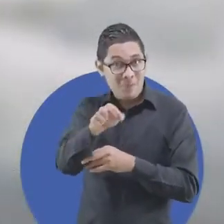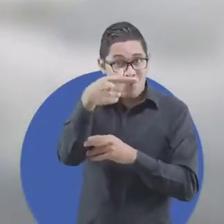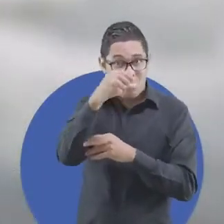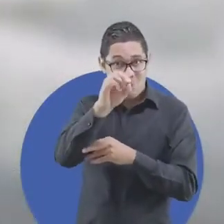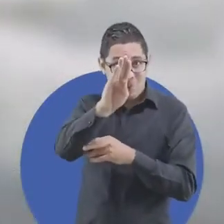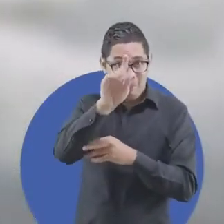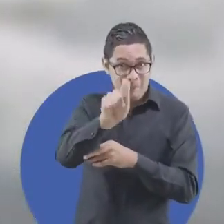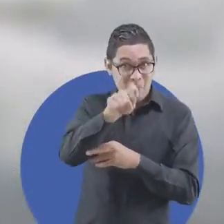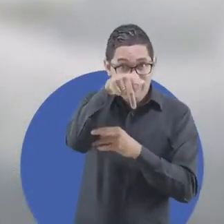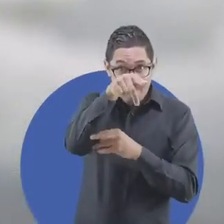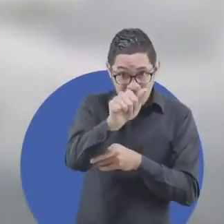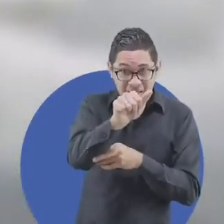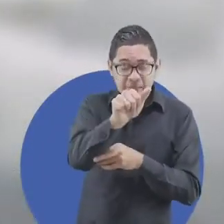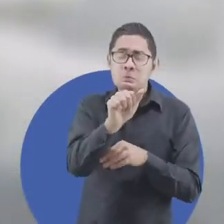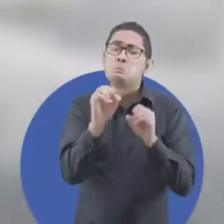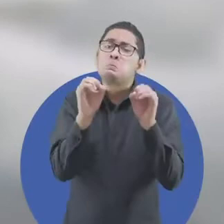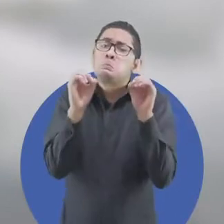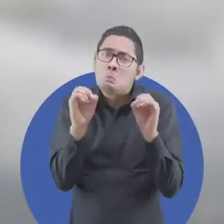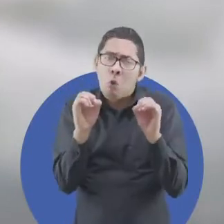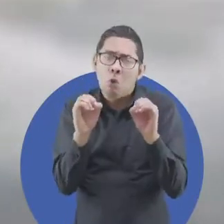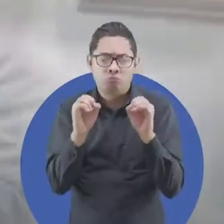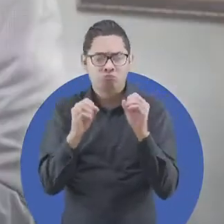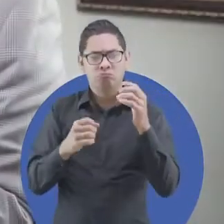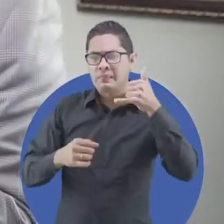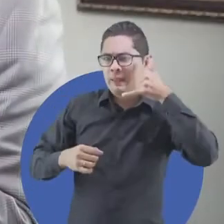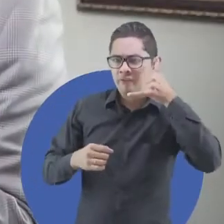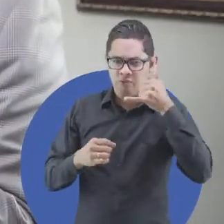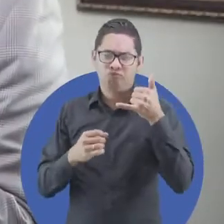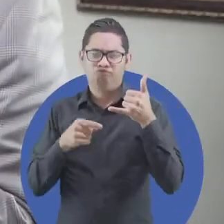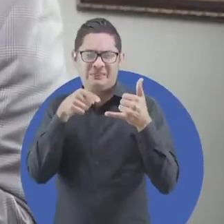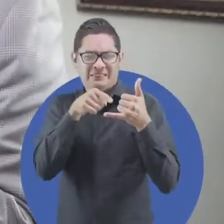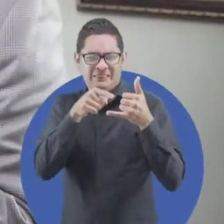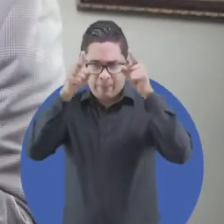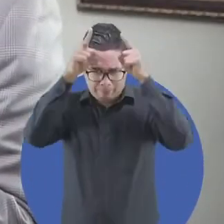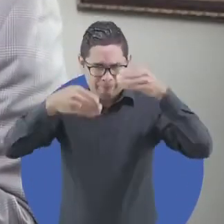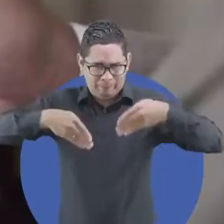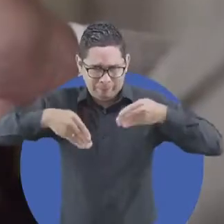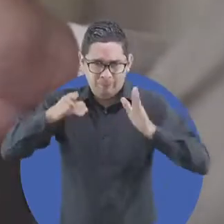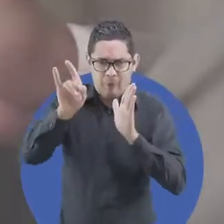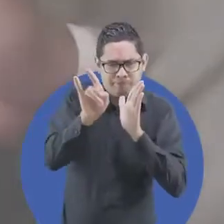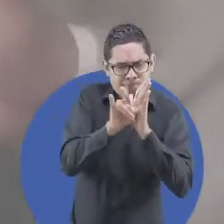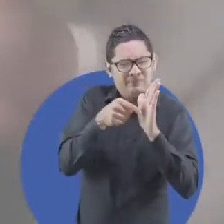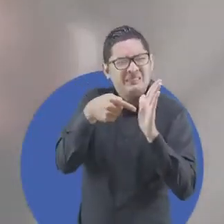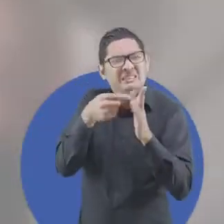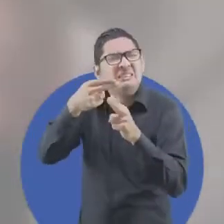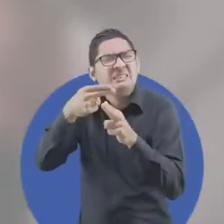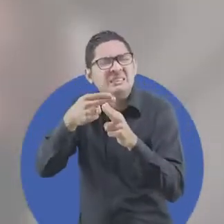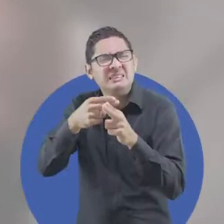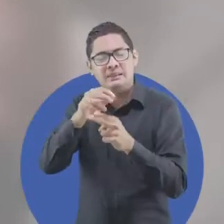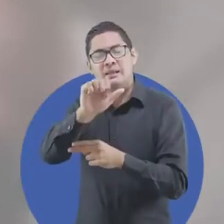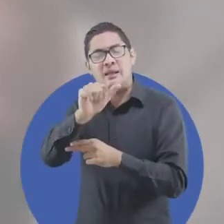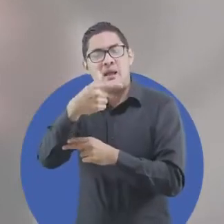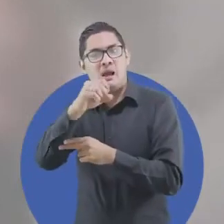www.agora.gov.pa o a través de tu celular descargando la aplicación Agora